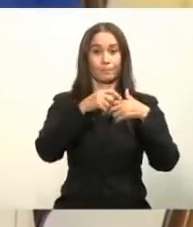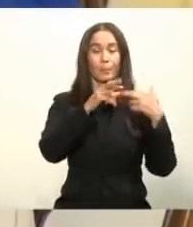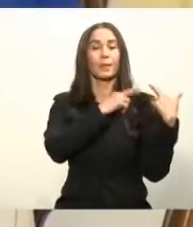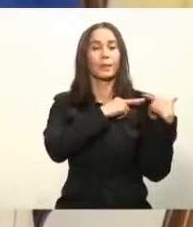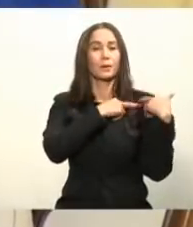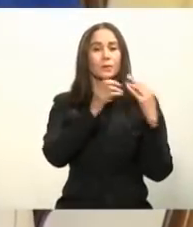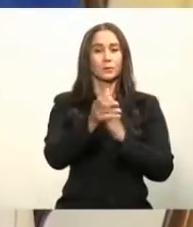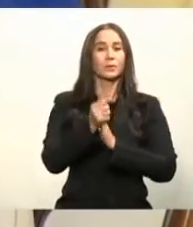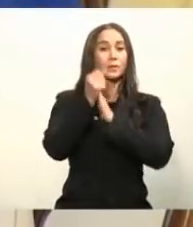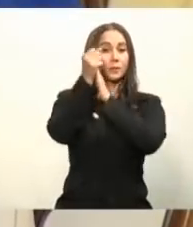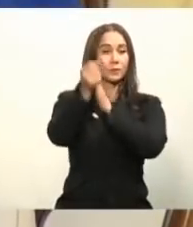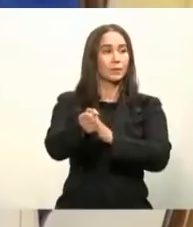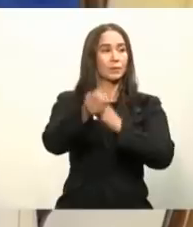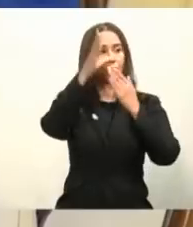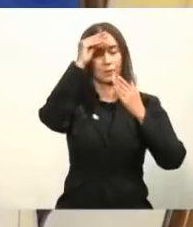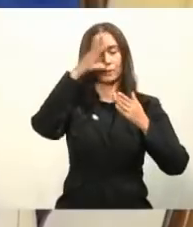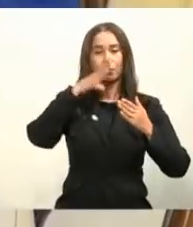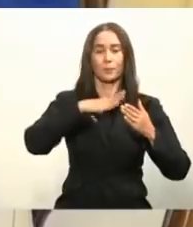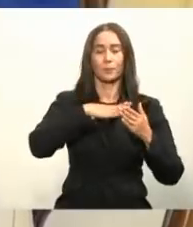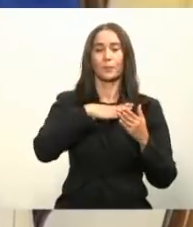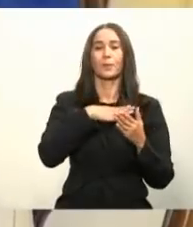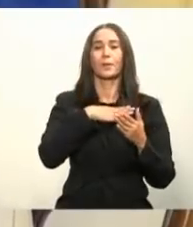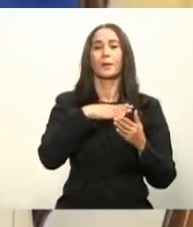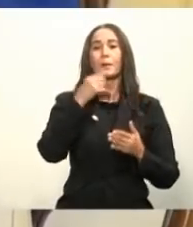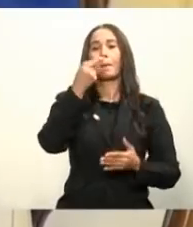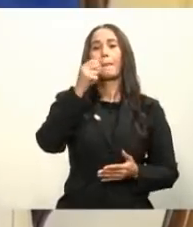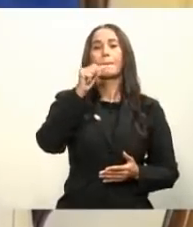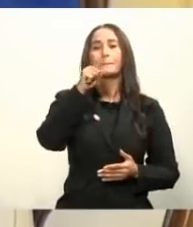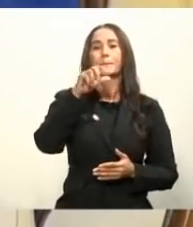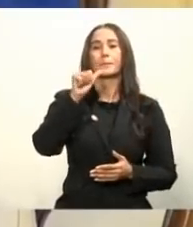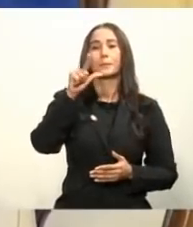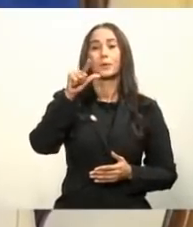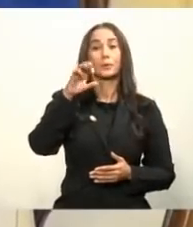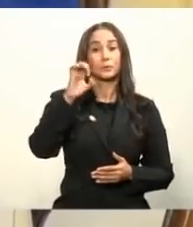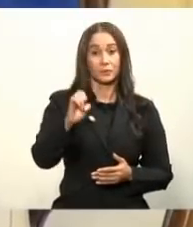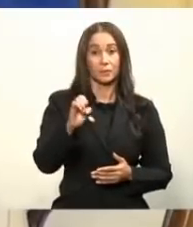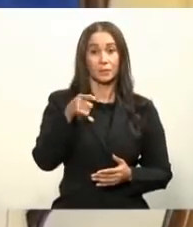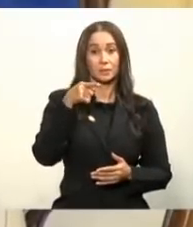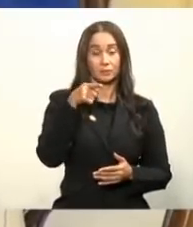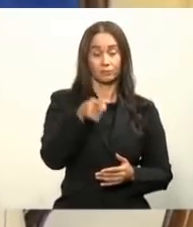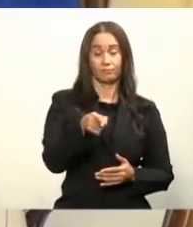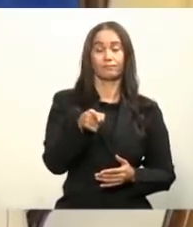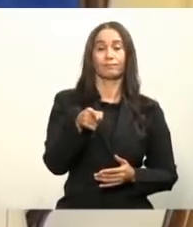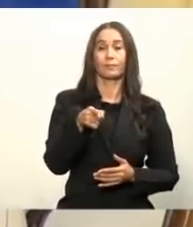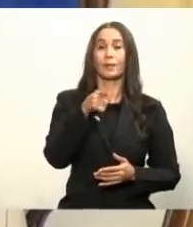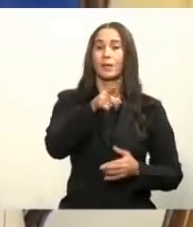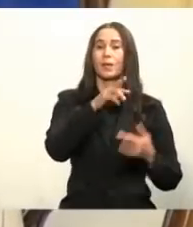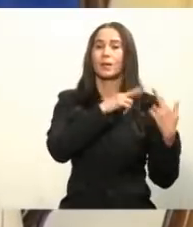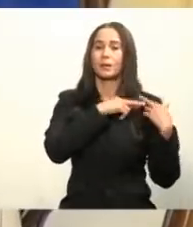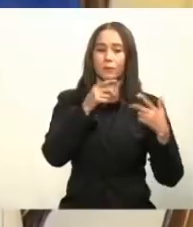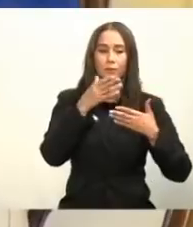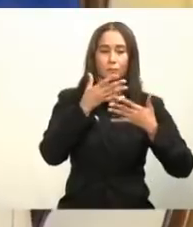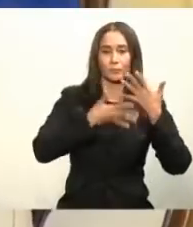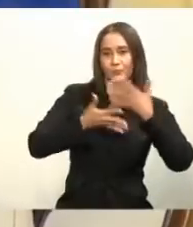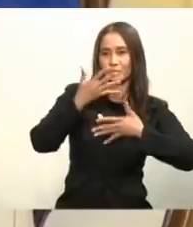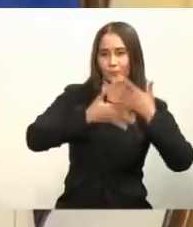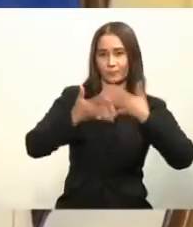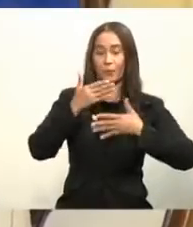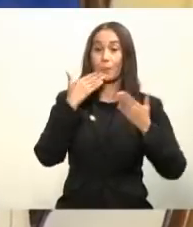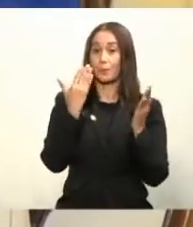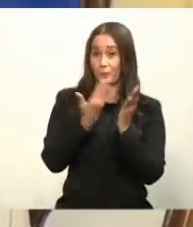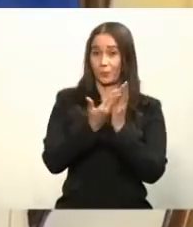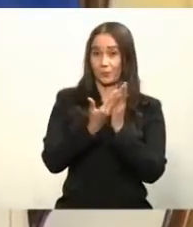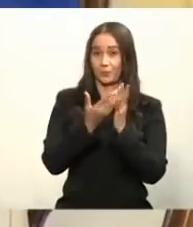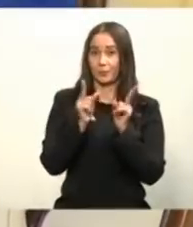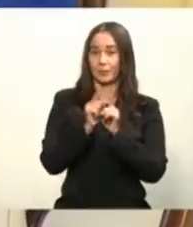encabezado por el señor González Búnster, que tiene unas relaciones muy buenas,